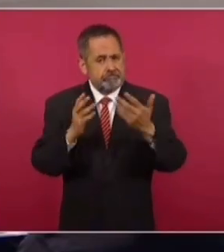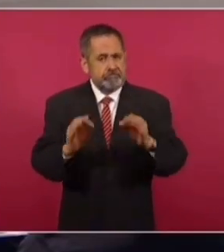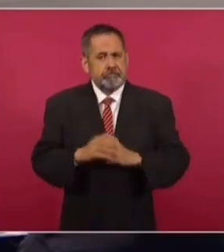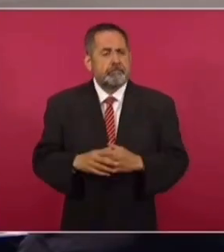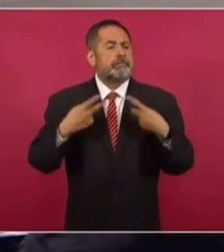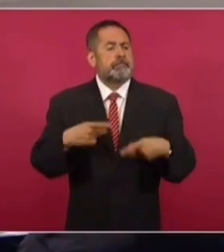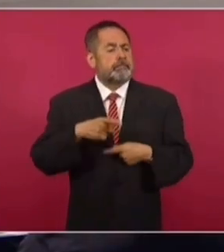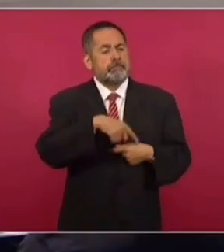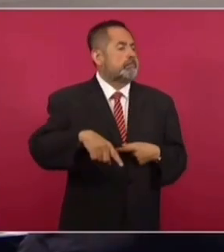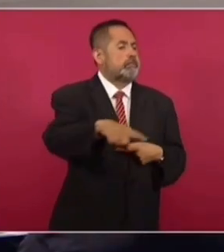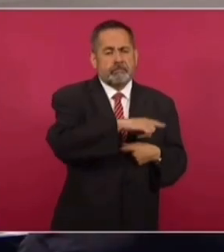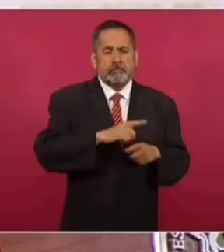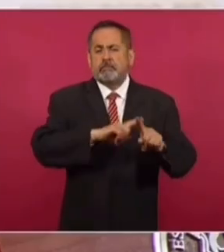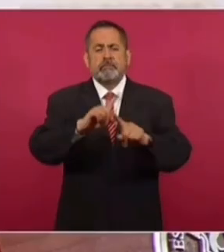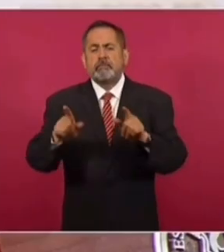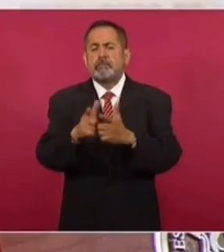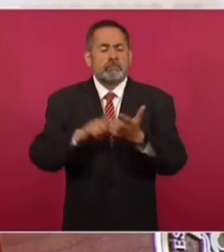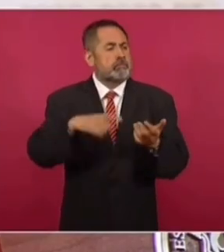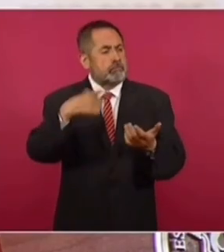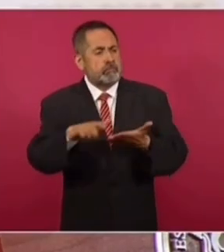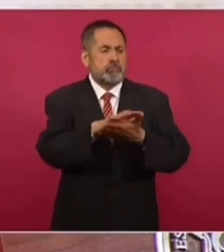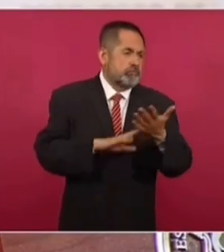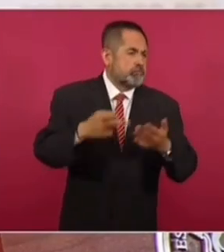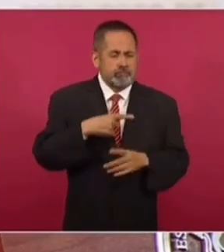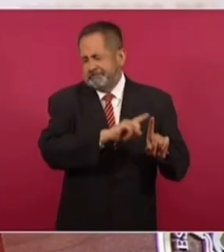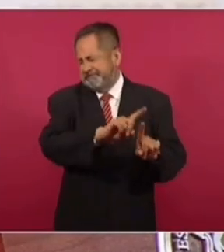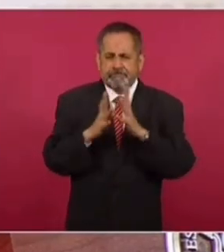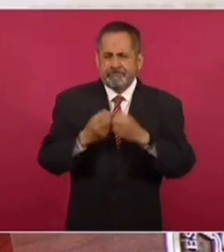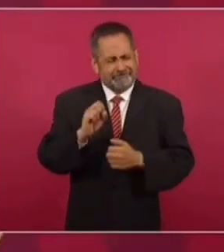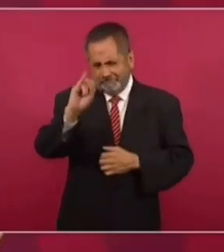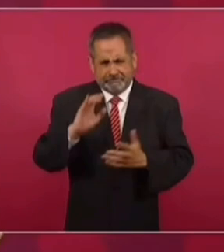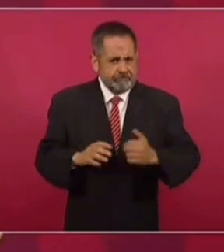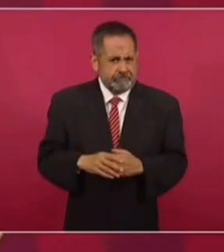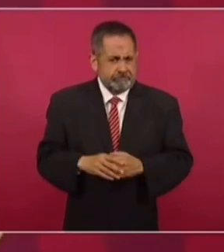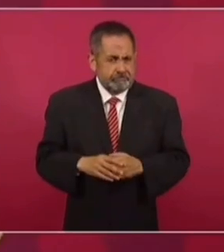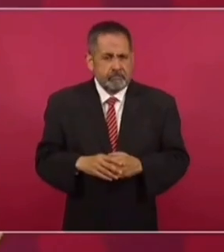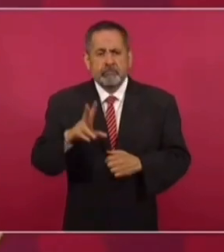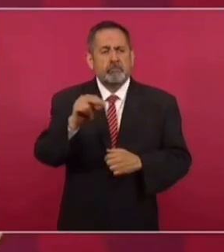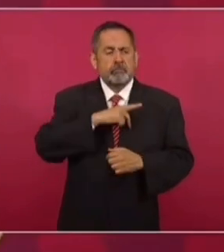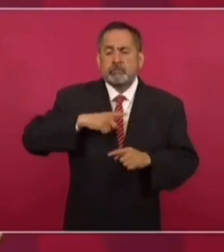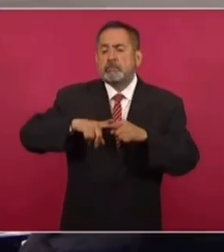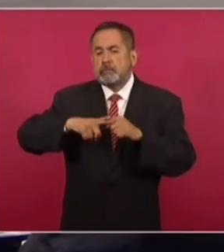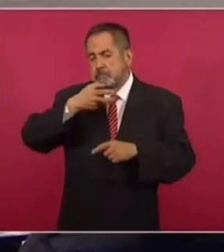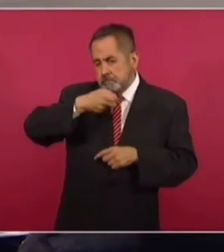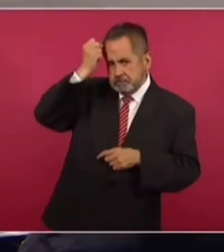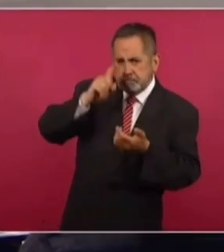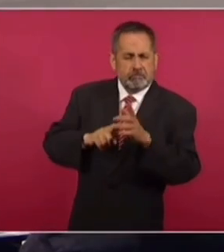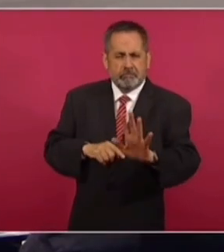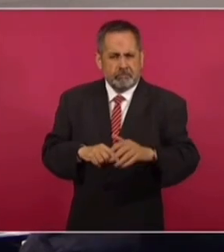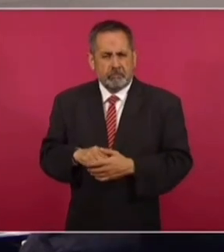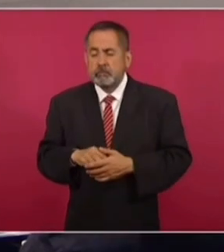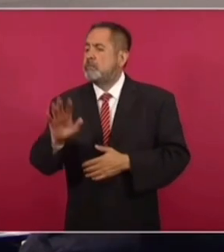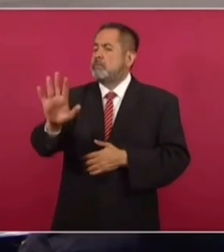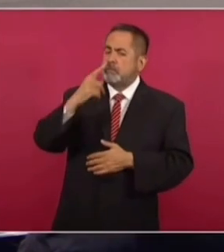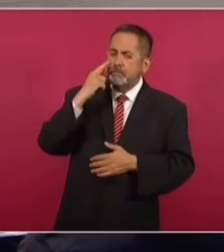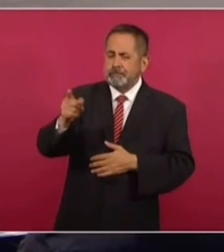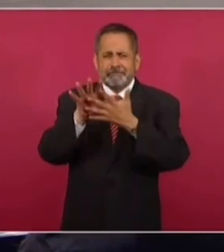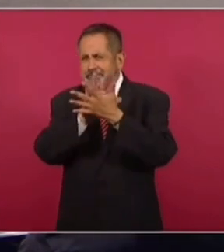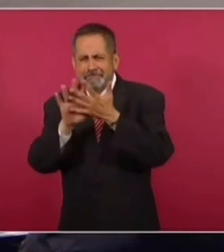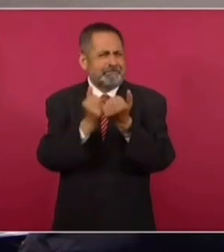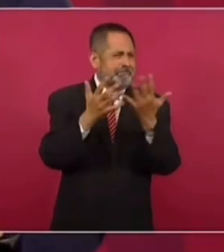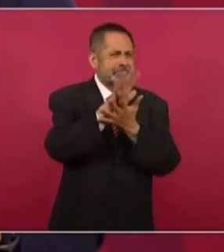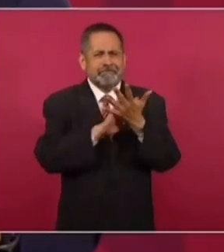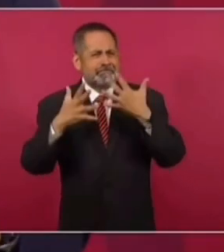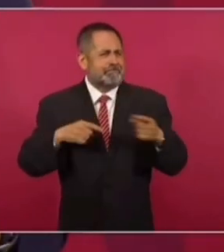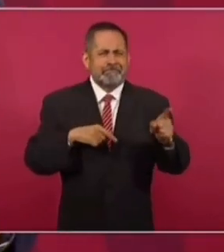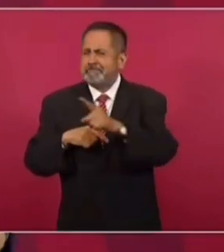ciudadanos de todos los sectores, de todas las clases sociales. Y no debe de haber tapado. No advierte que se adelanta una polarización. No hay nada Una